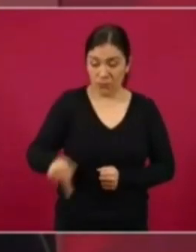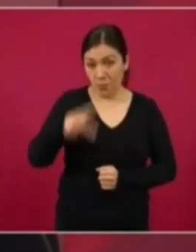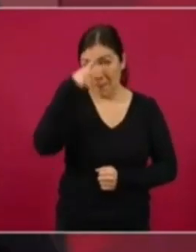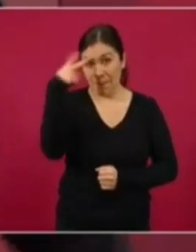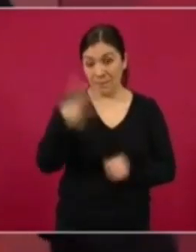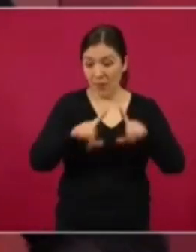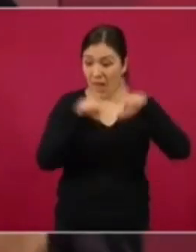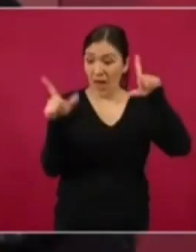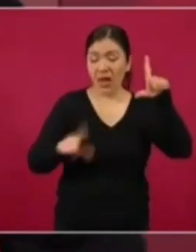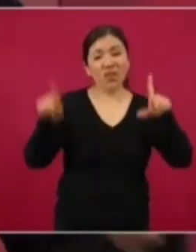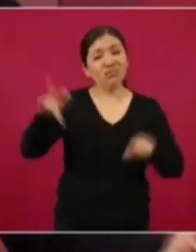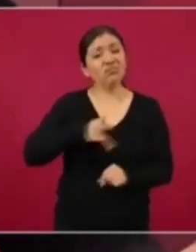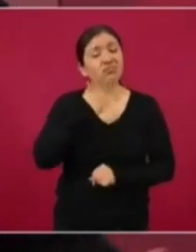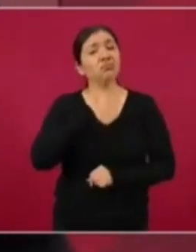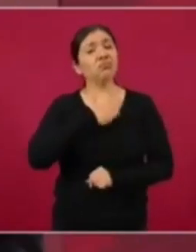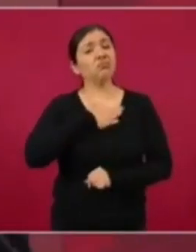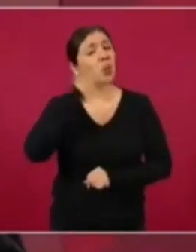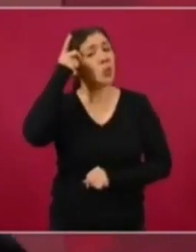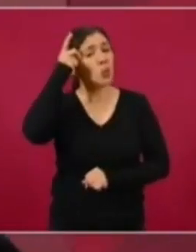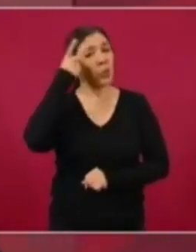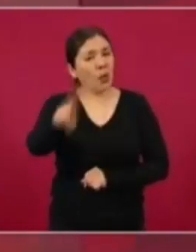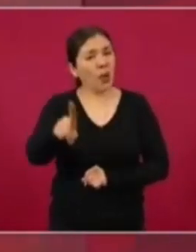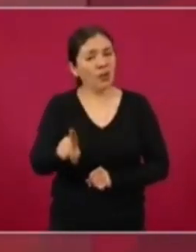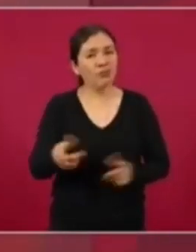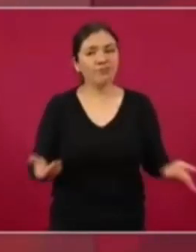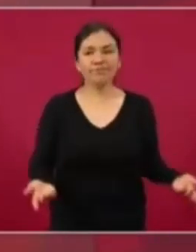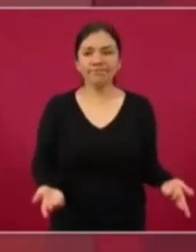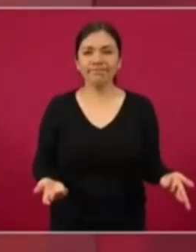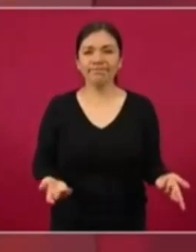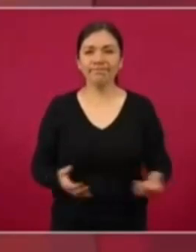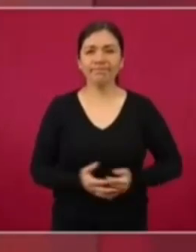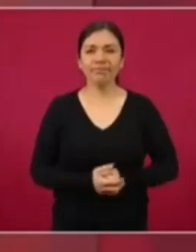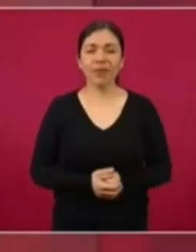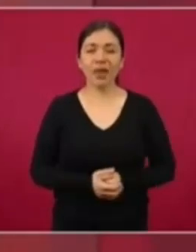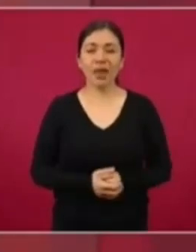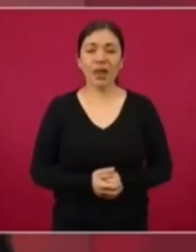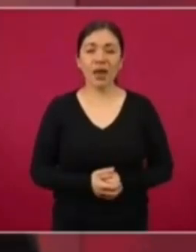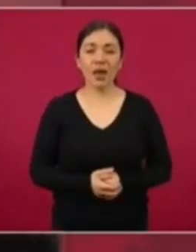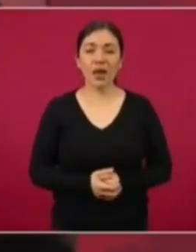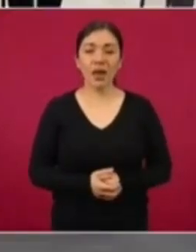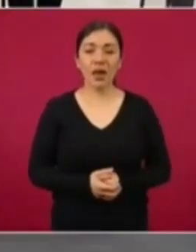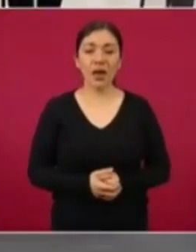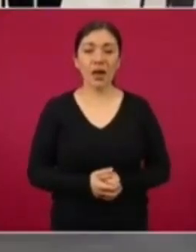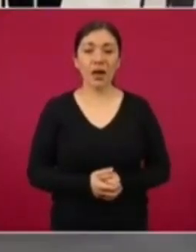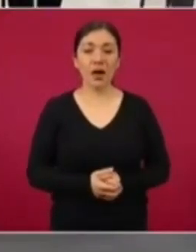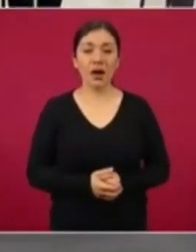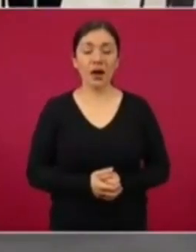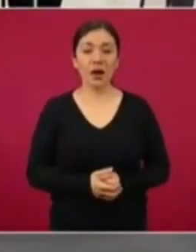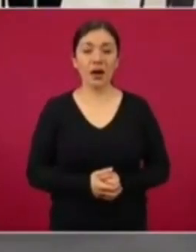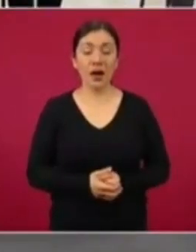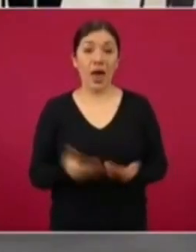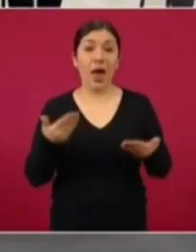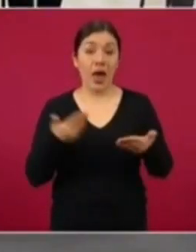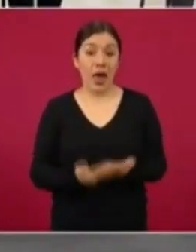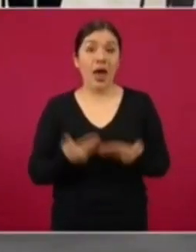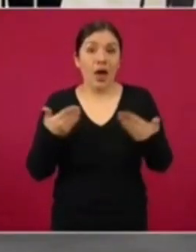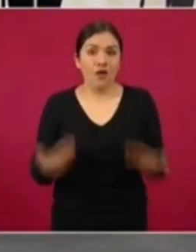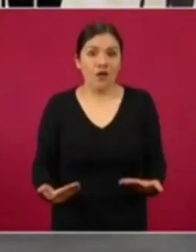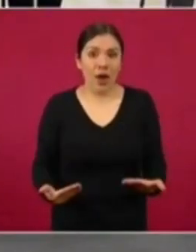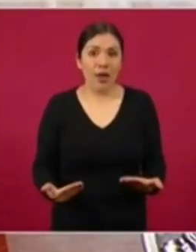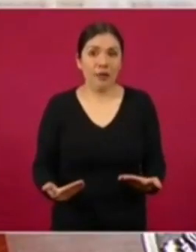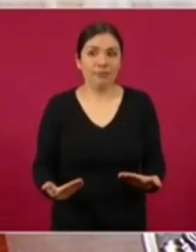Entonces, ahora se sorprenden,